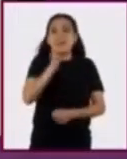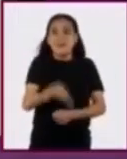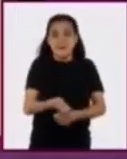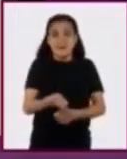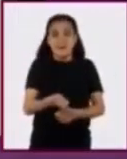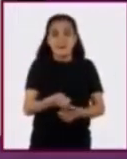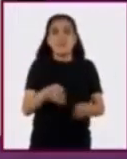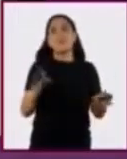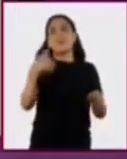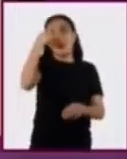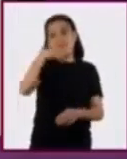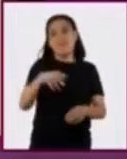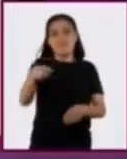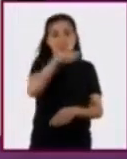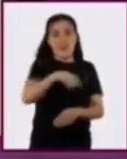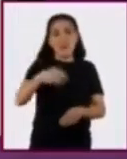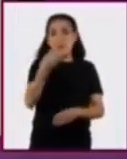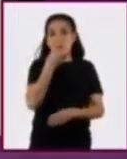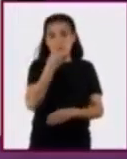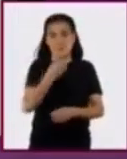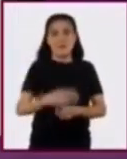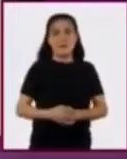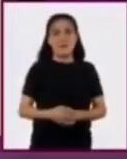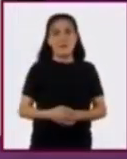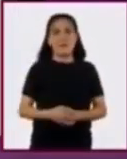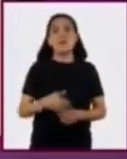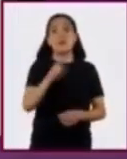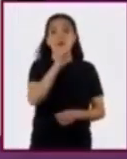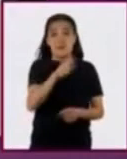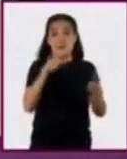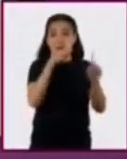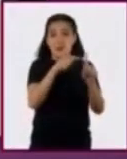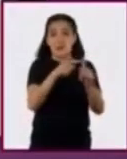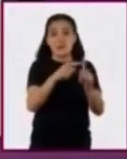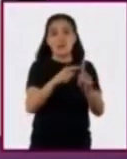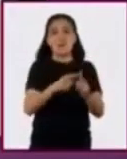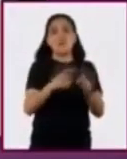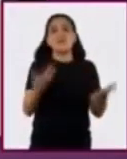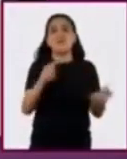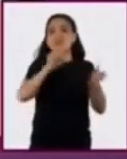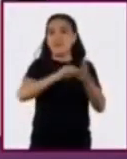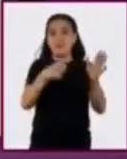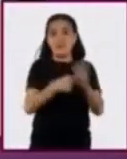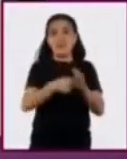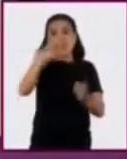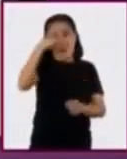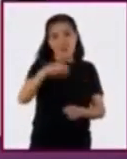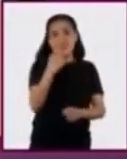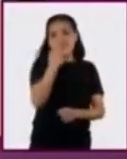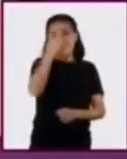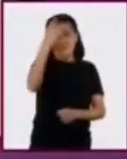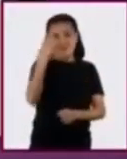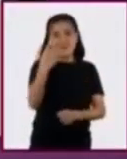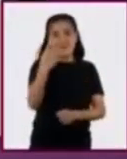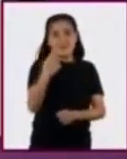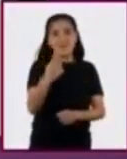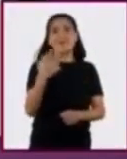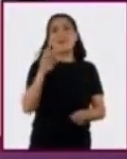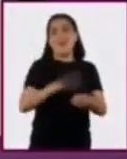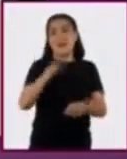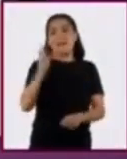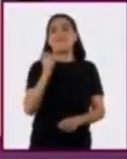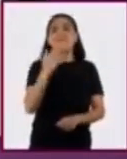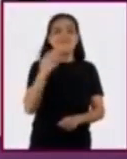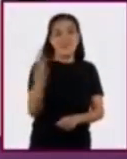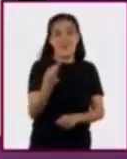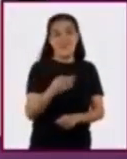alternativas de alimentación y principalmente sus técnicas para crear la deliciosa